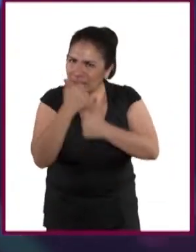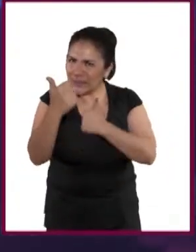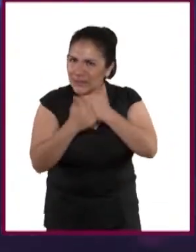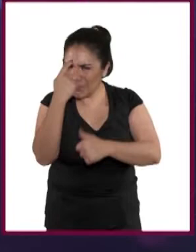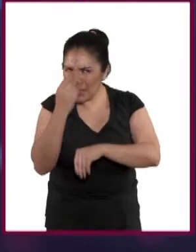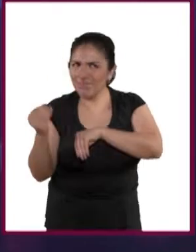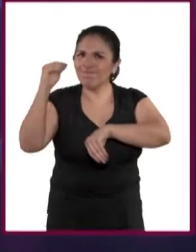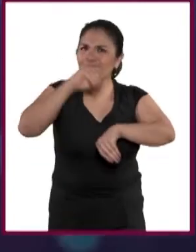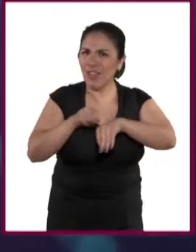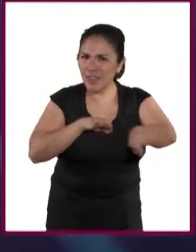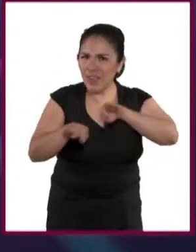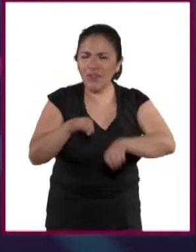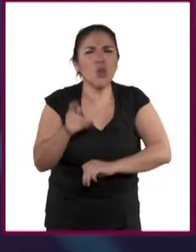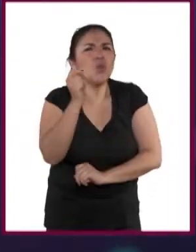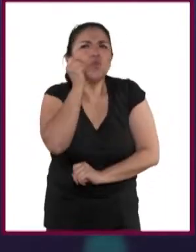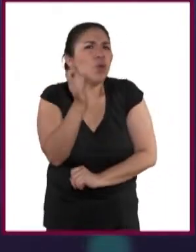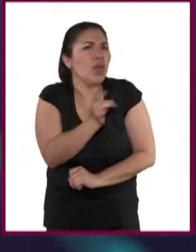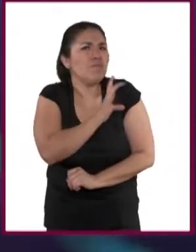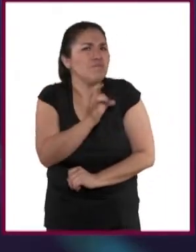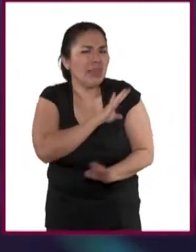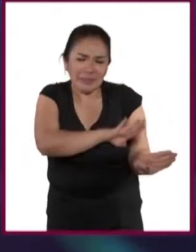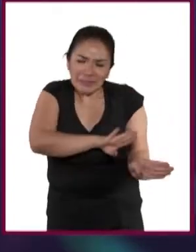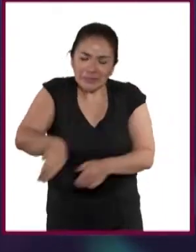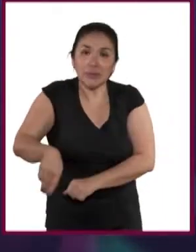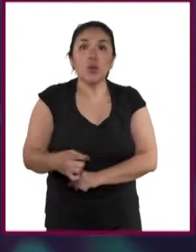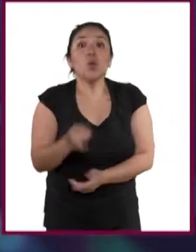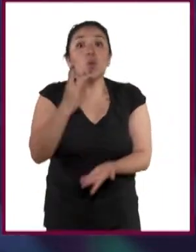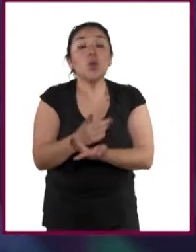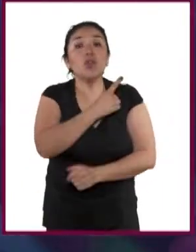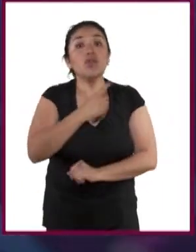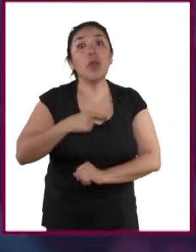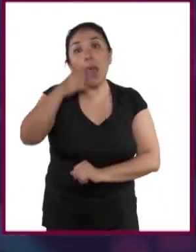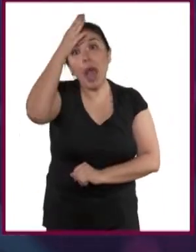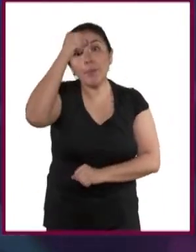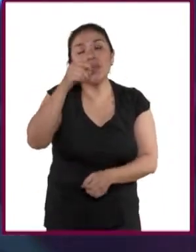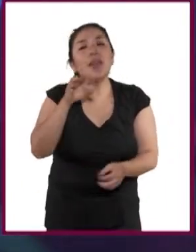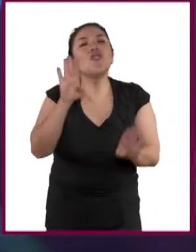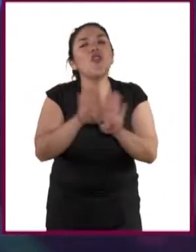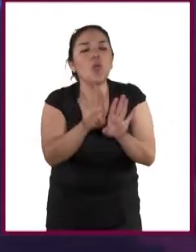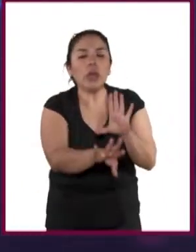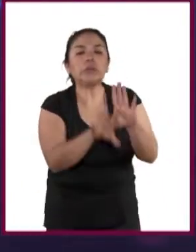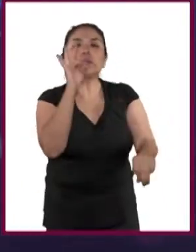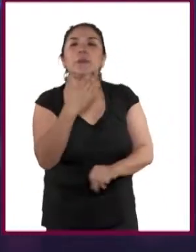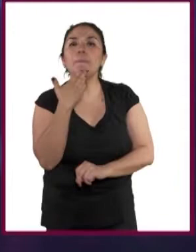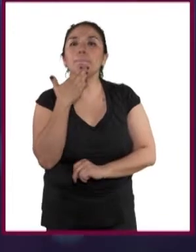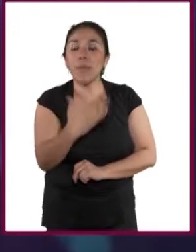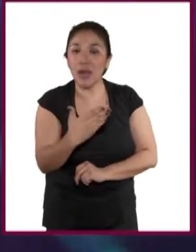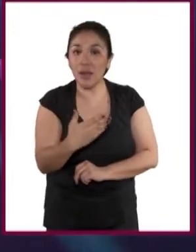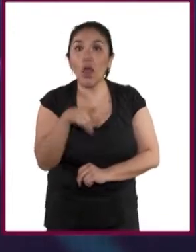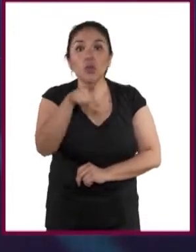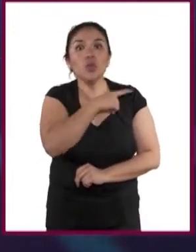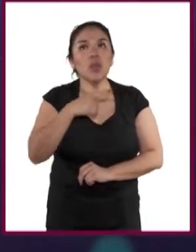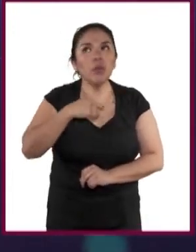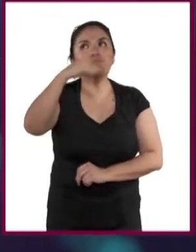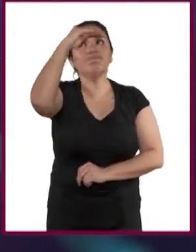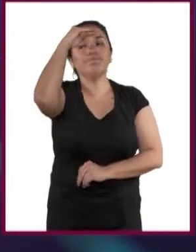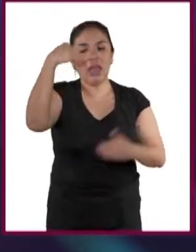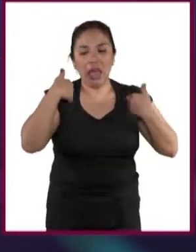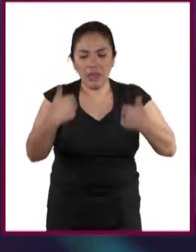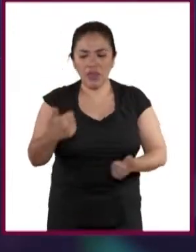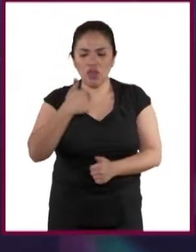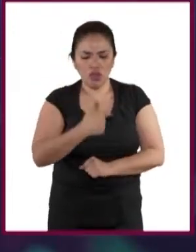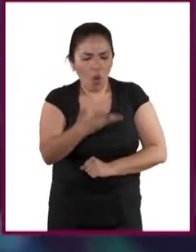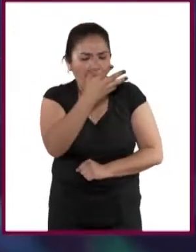laboral a pesar de tener miedo. Solo deben aprender a elegir adecuadamente, siendo conscientes de sus recursos